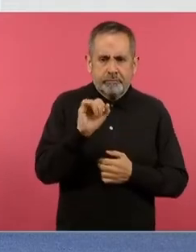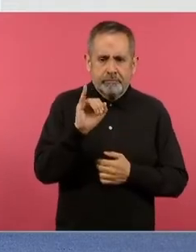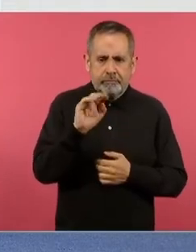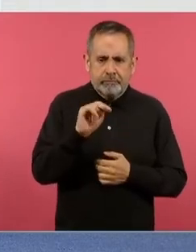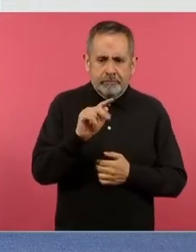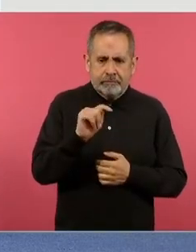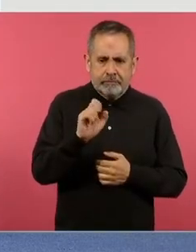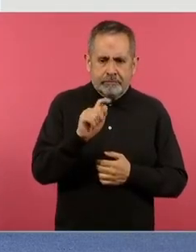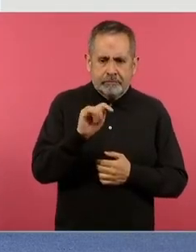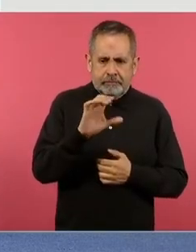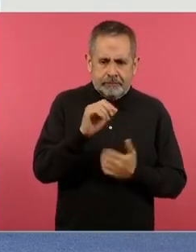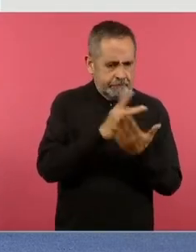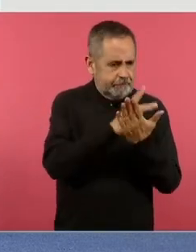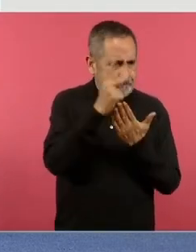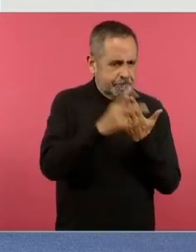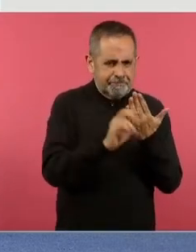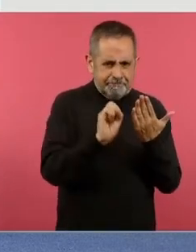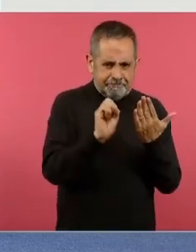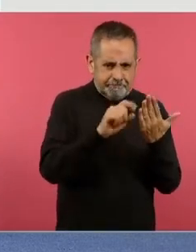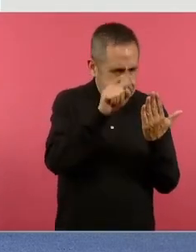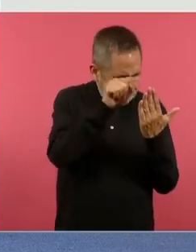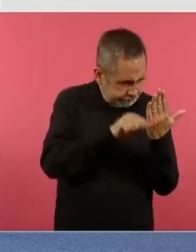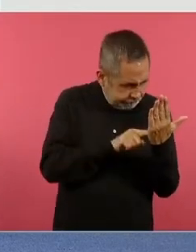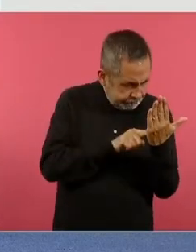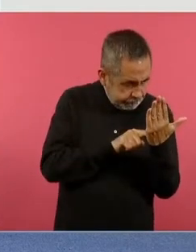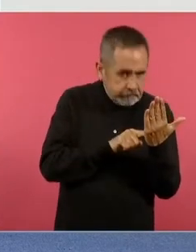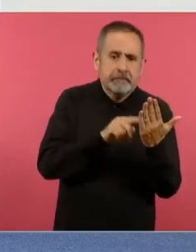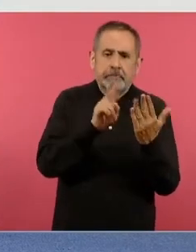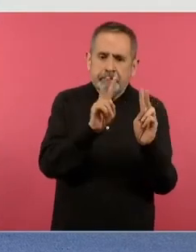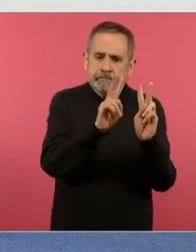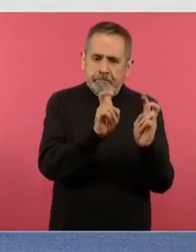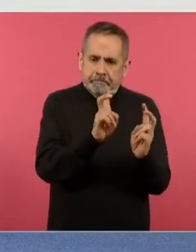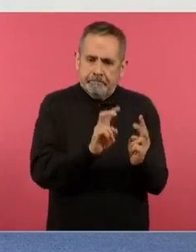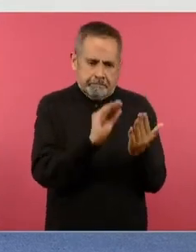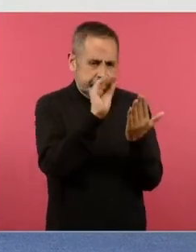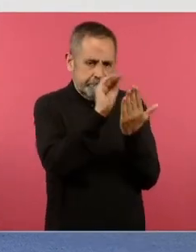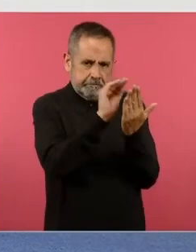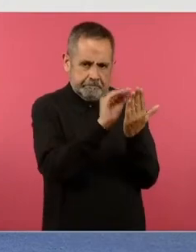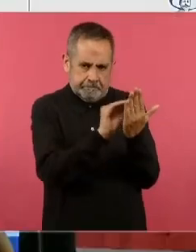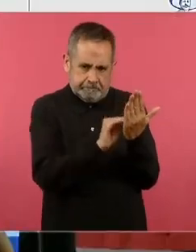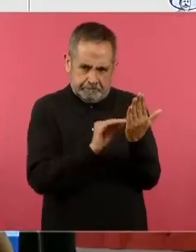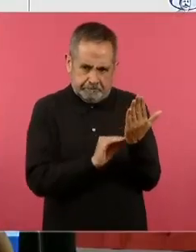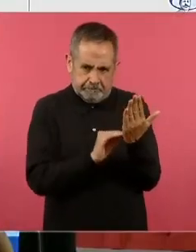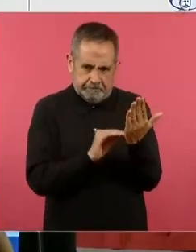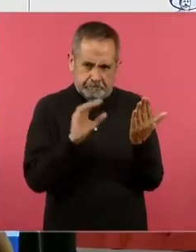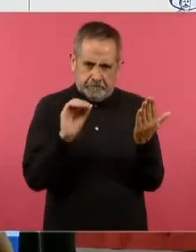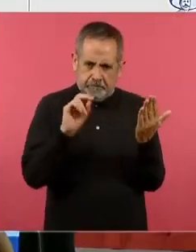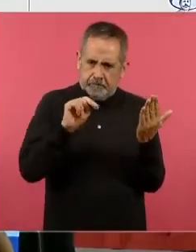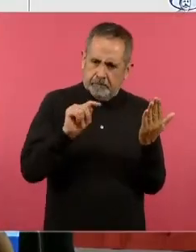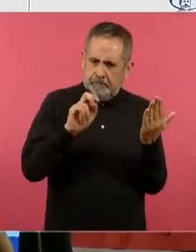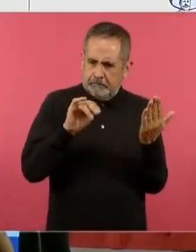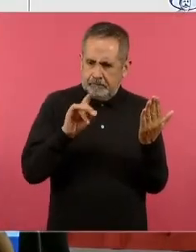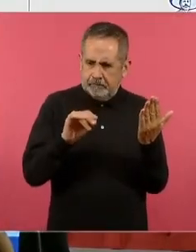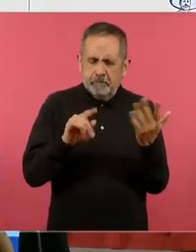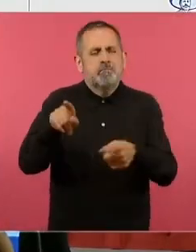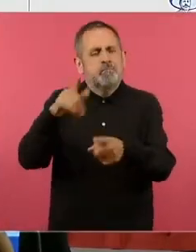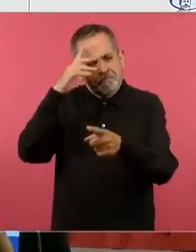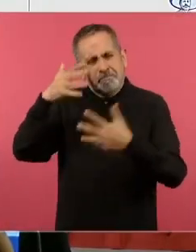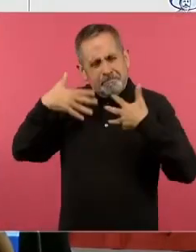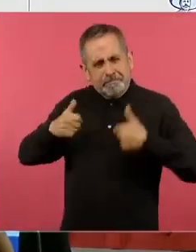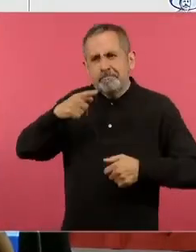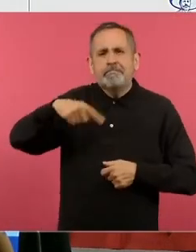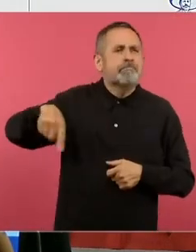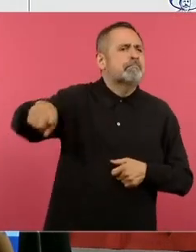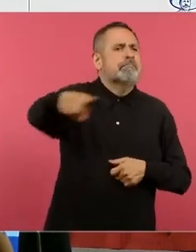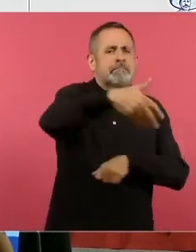y los programas sintéticos establecían contenidos o sea yo entiendo que las familias se estén